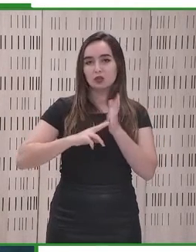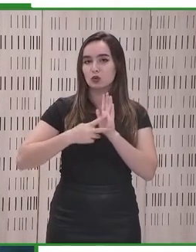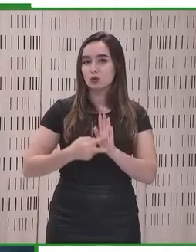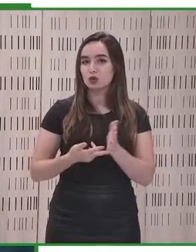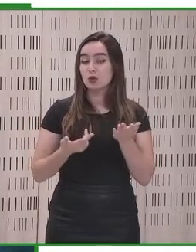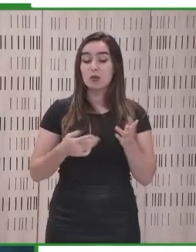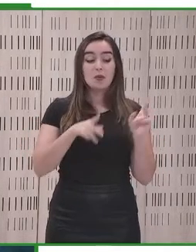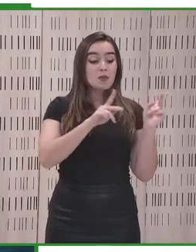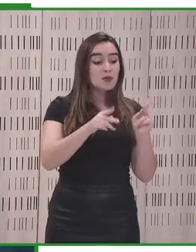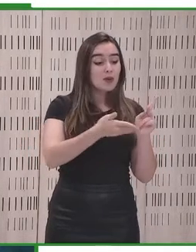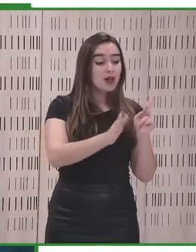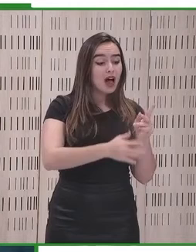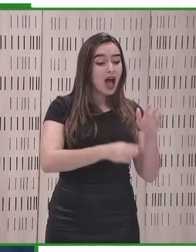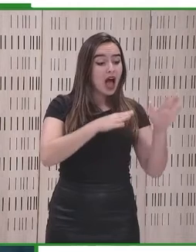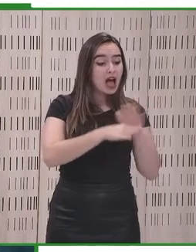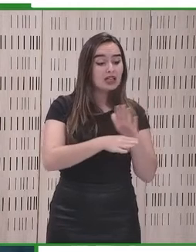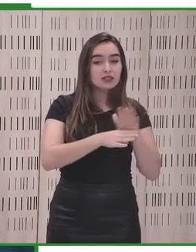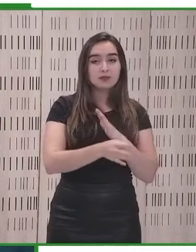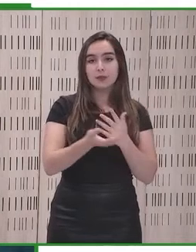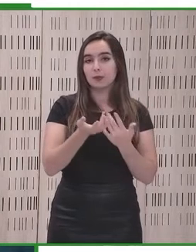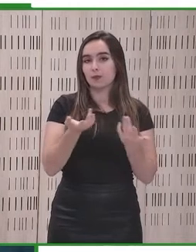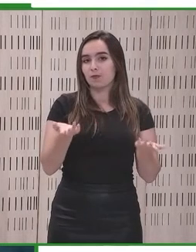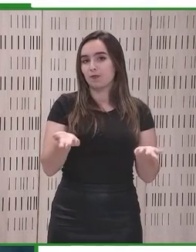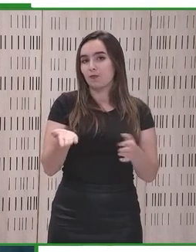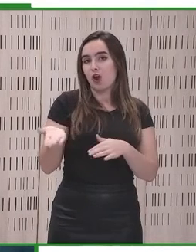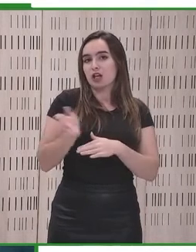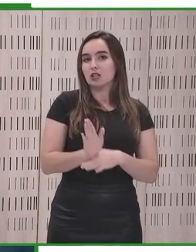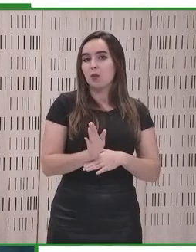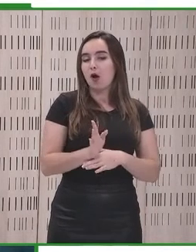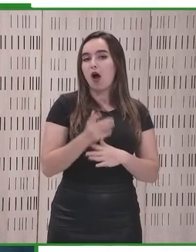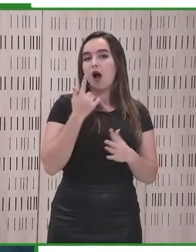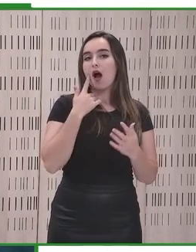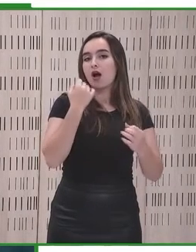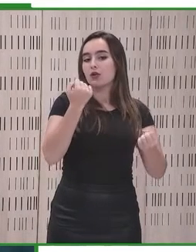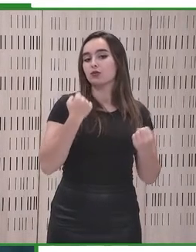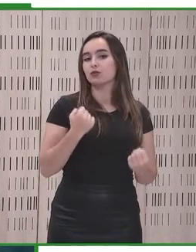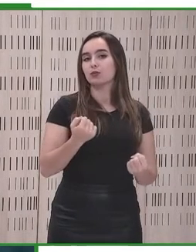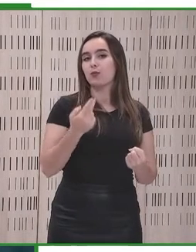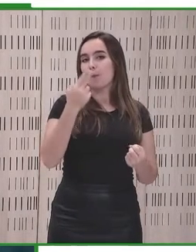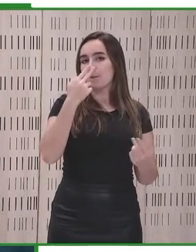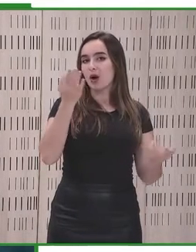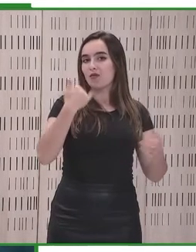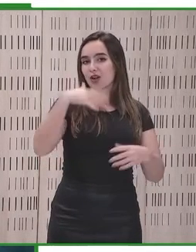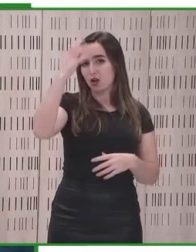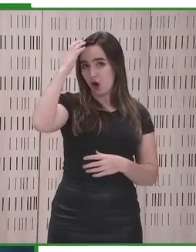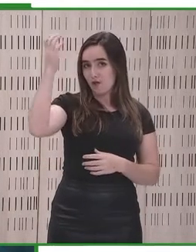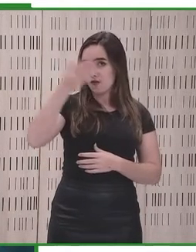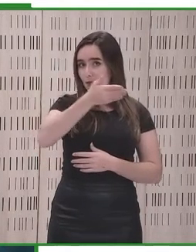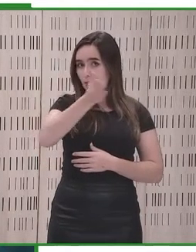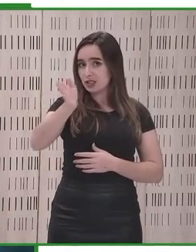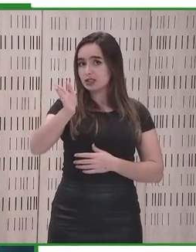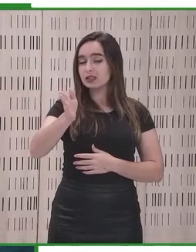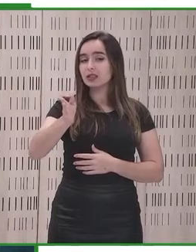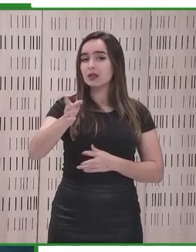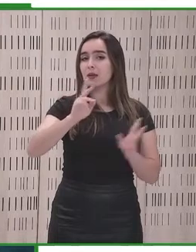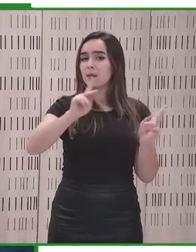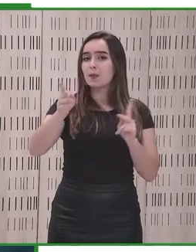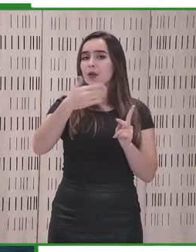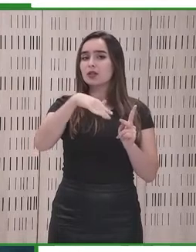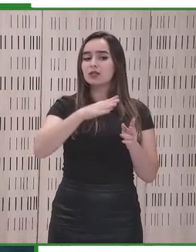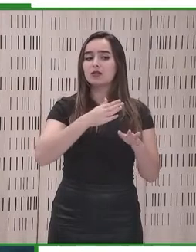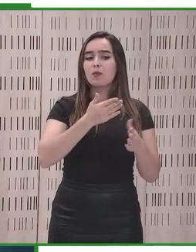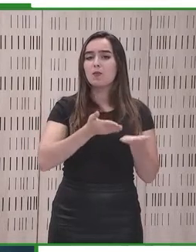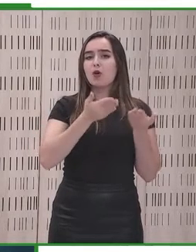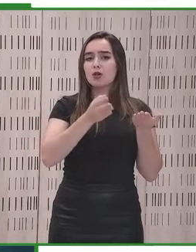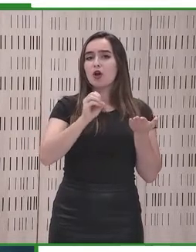implementando la accesibilidad, por ejemplo, las autoridades públicas, no todos los que compran productos y